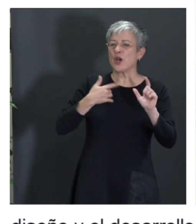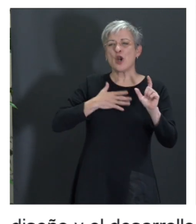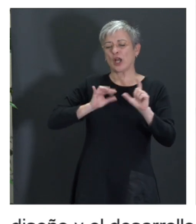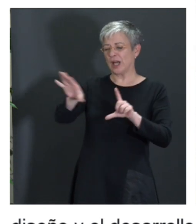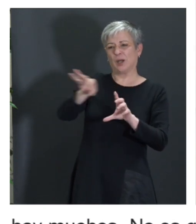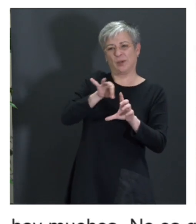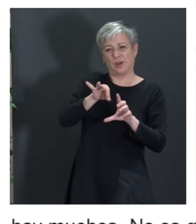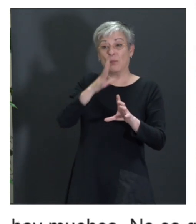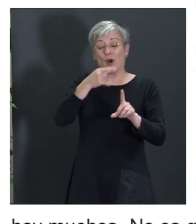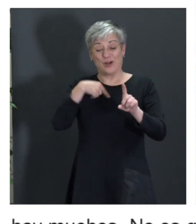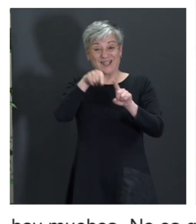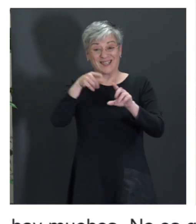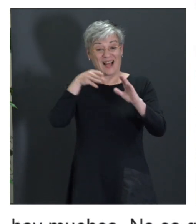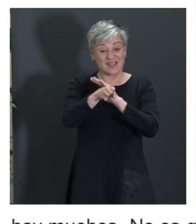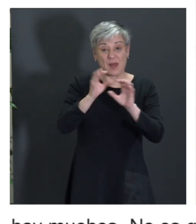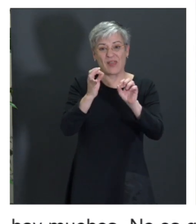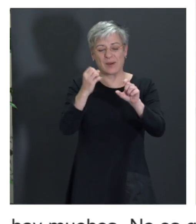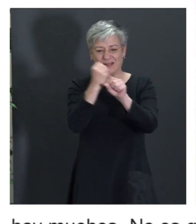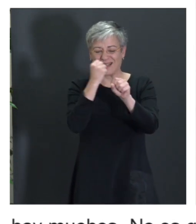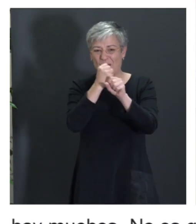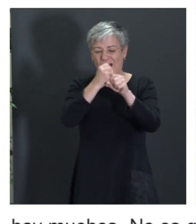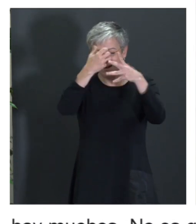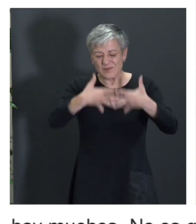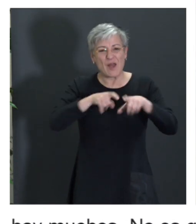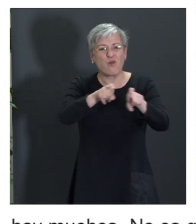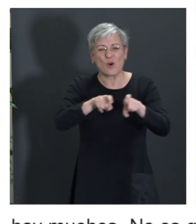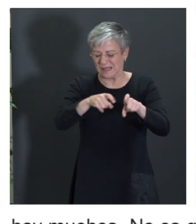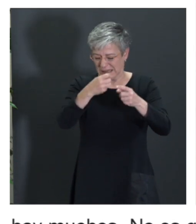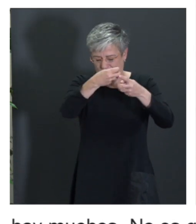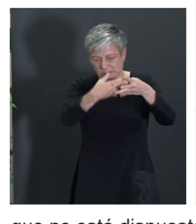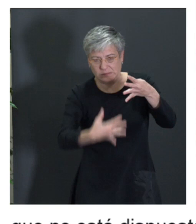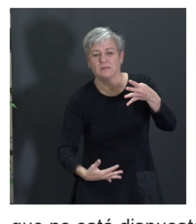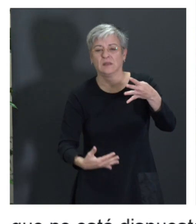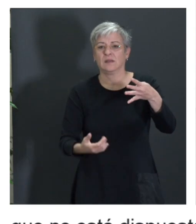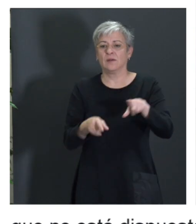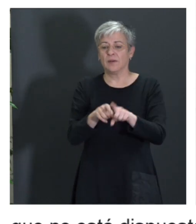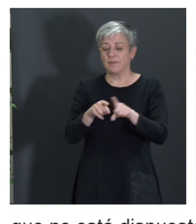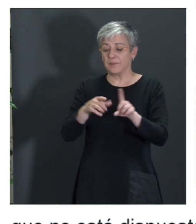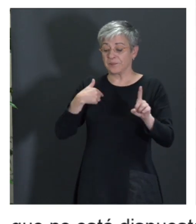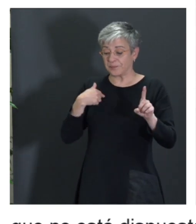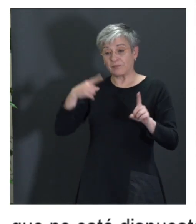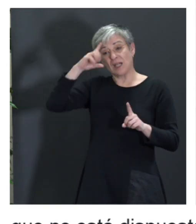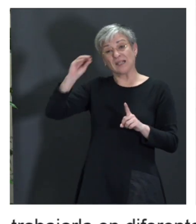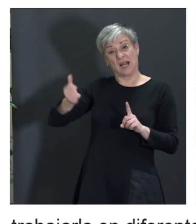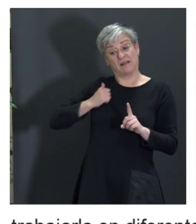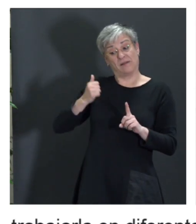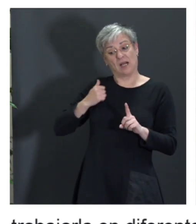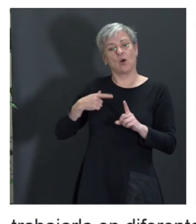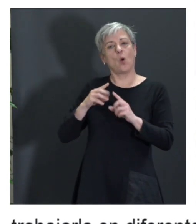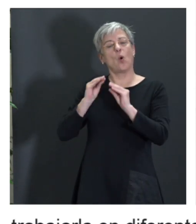trabajarla en diferentes niveles. Entonces, nosotros estamos trabajando en la inteligencia artificial, utilizando esos modelos de lenguaje más avanzados,